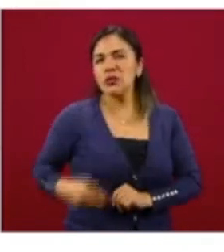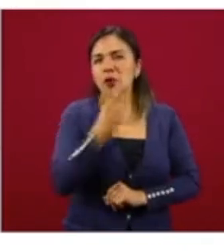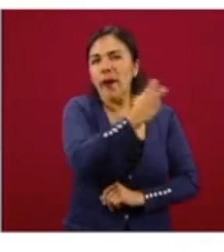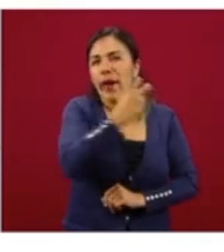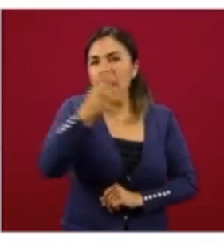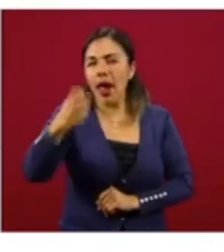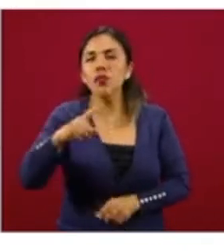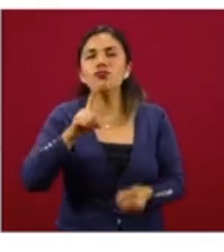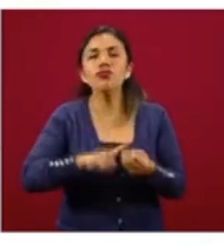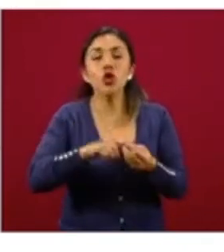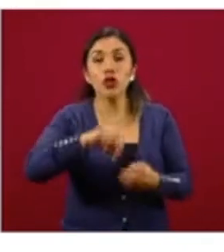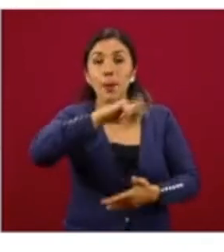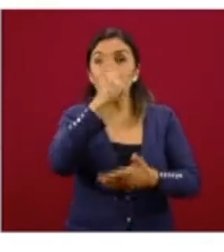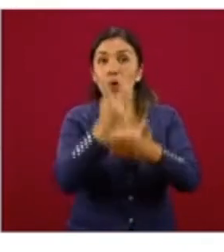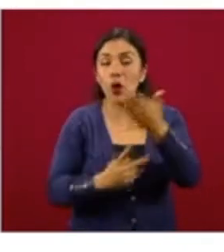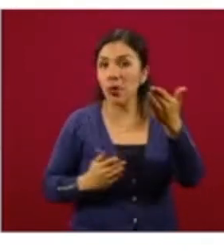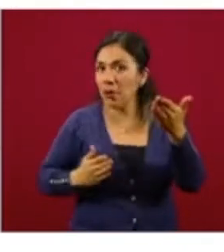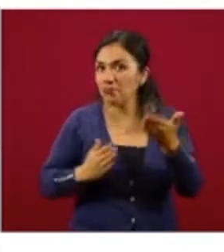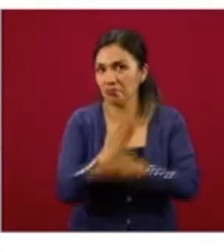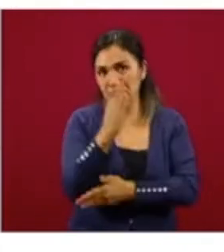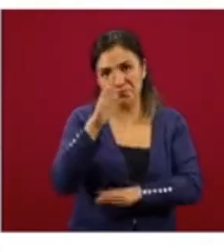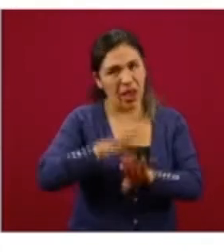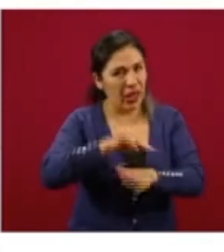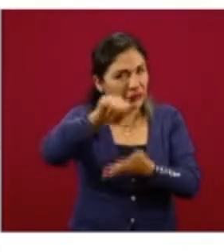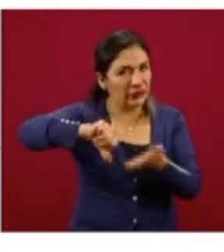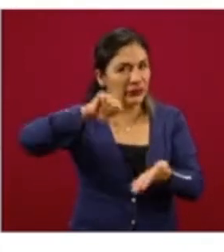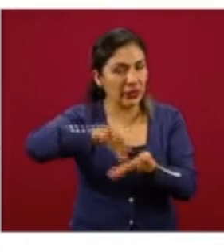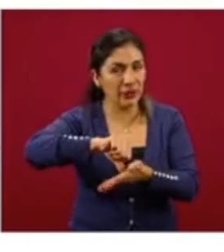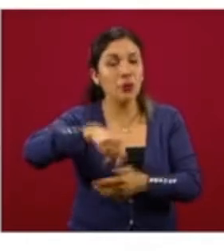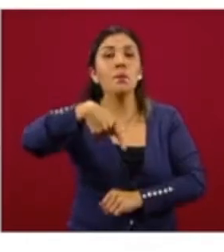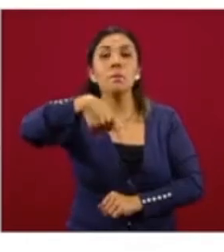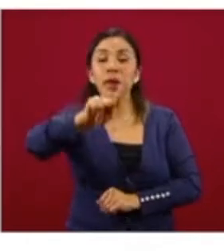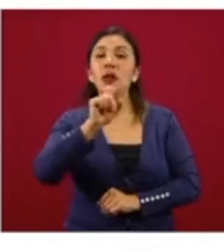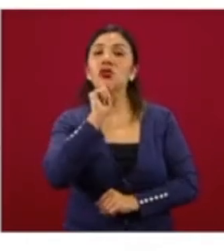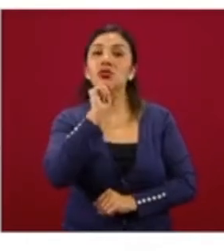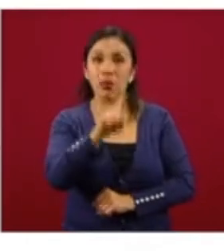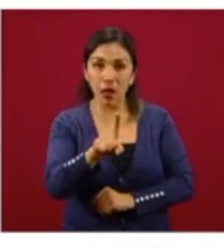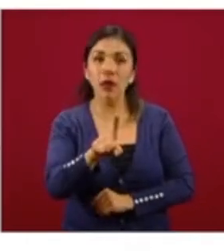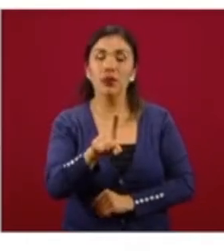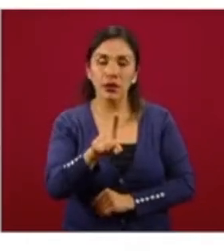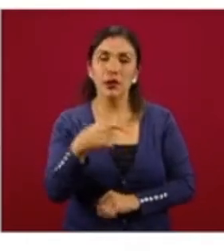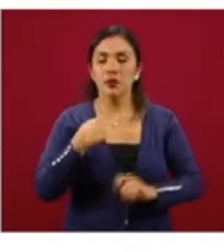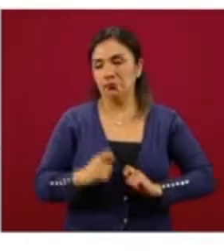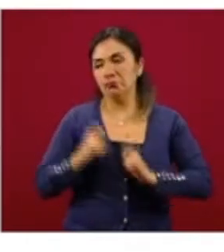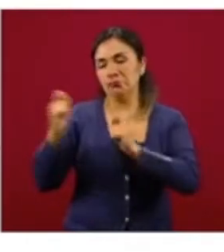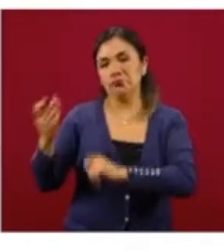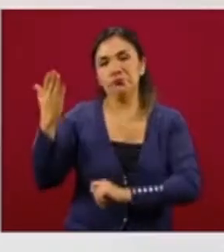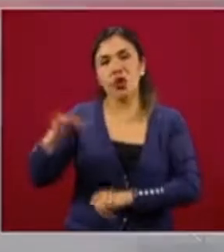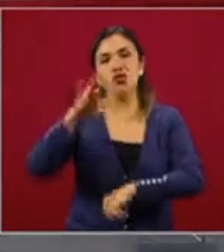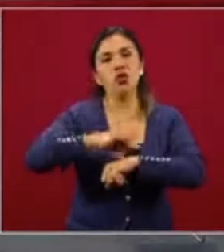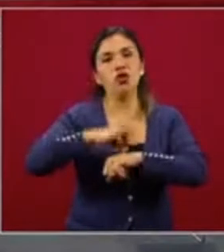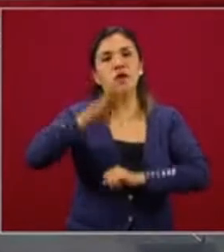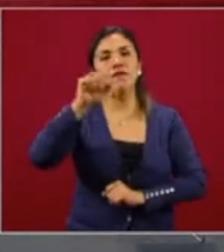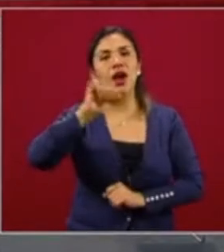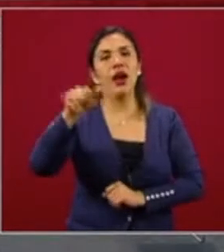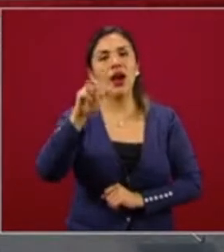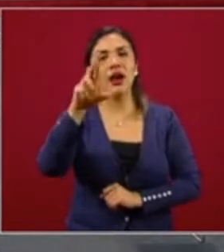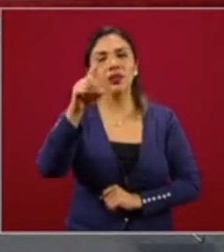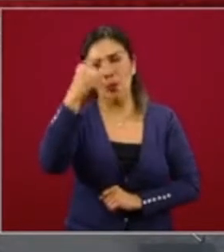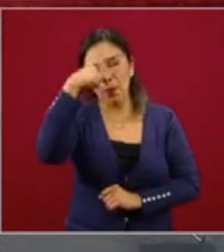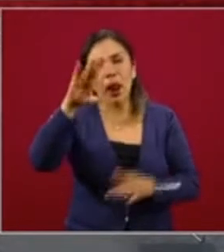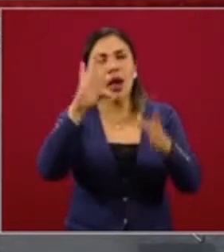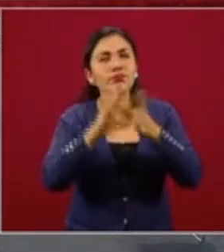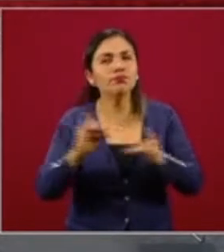inmediatos donde el programa va a concentrarse. Concentrarse, pero a su vez, y cedo la palabra al doctor Fajardo, para que pueda hacer